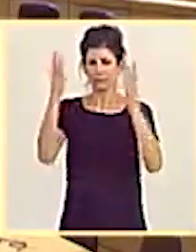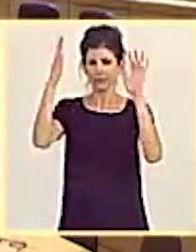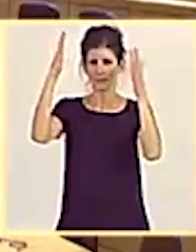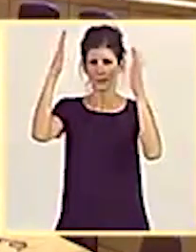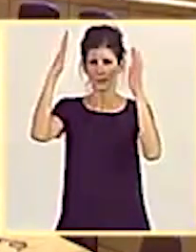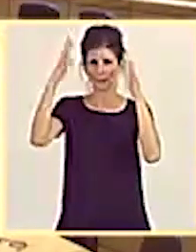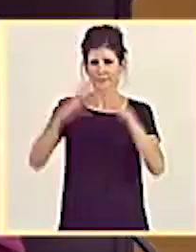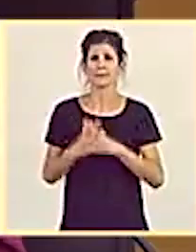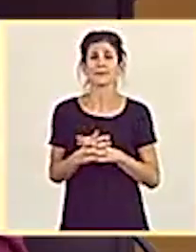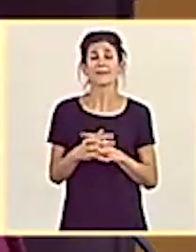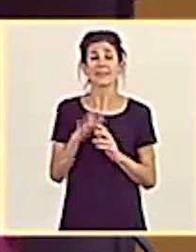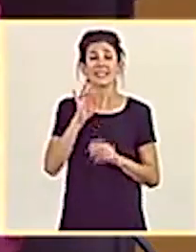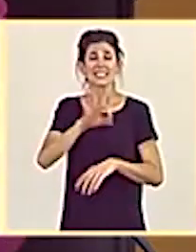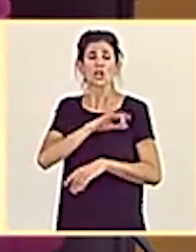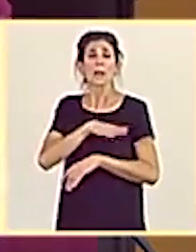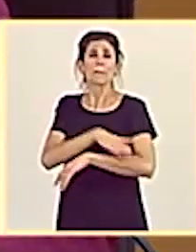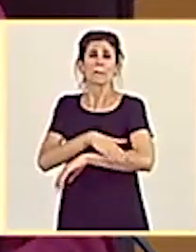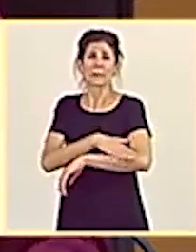Señor ministro.